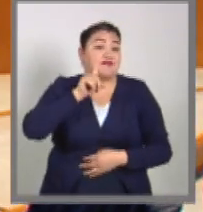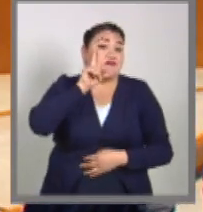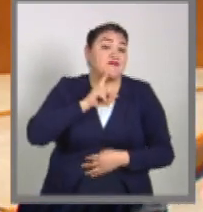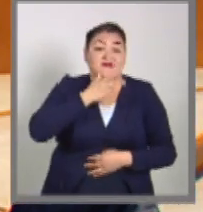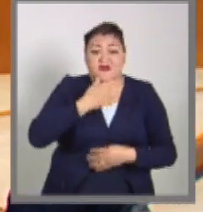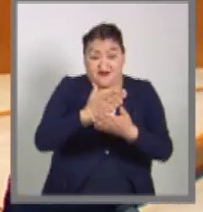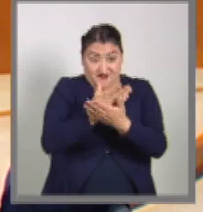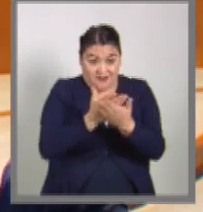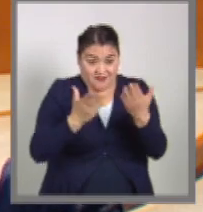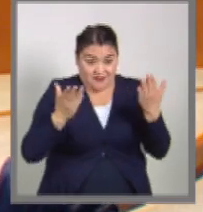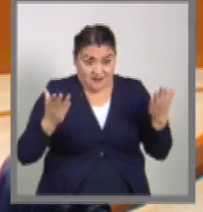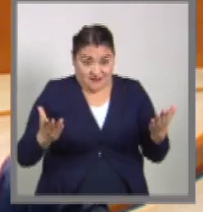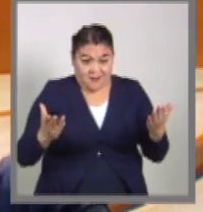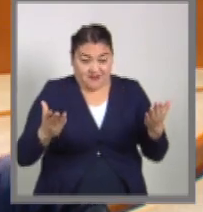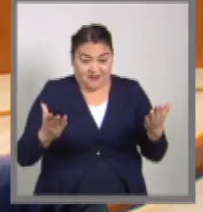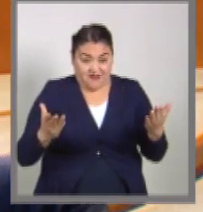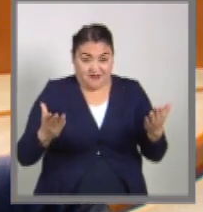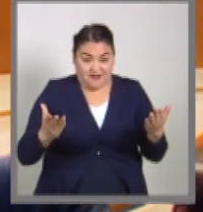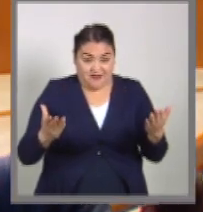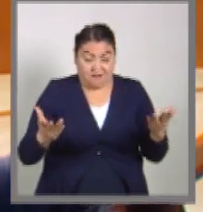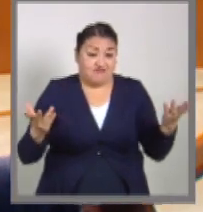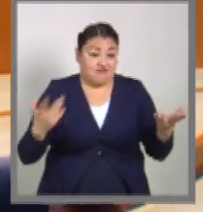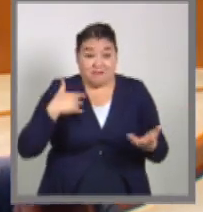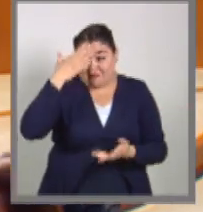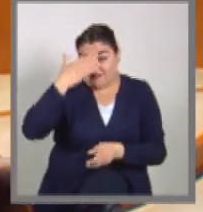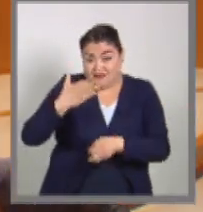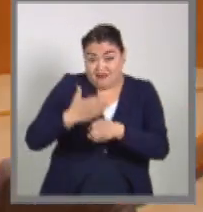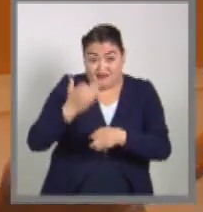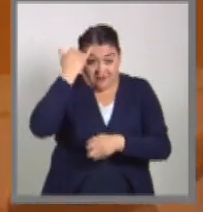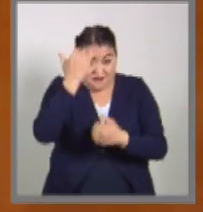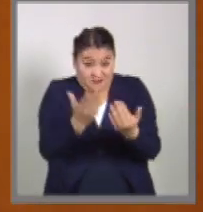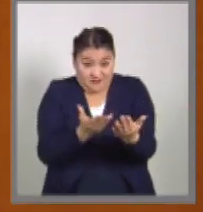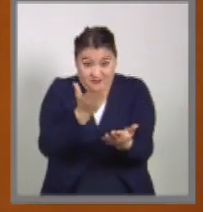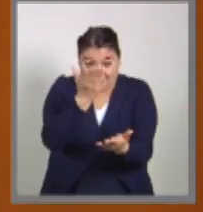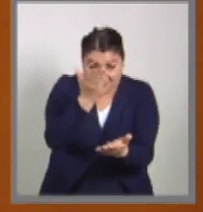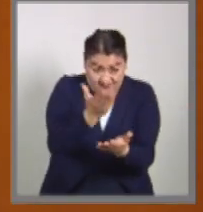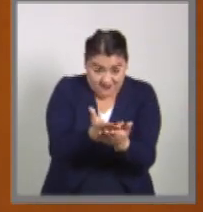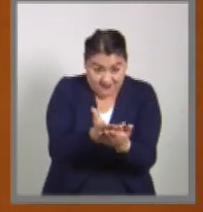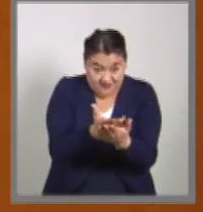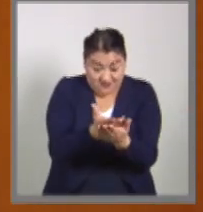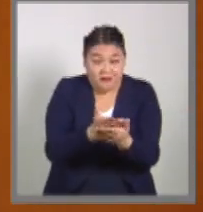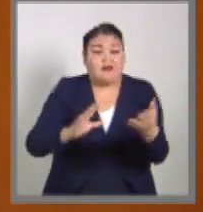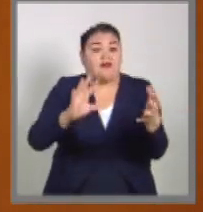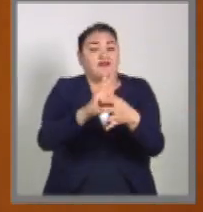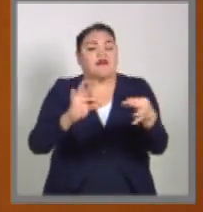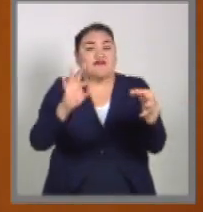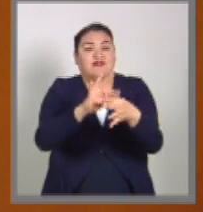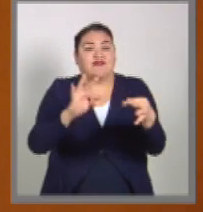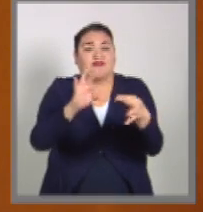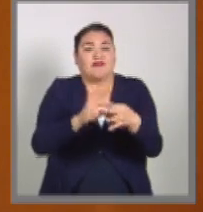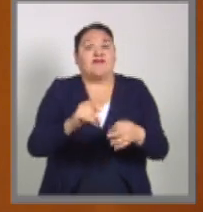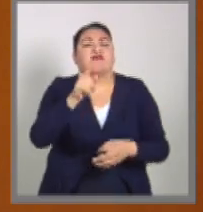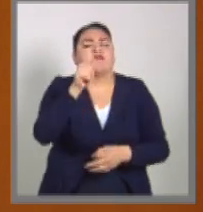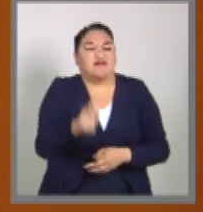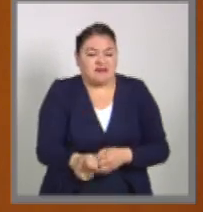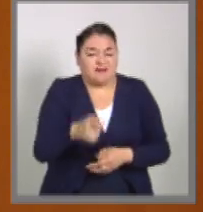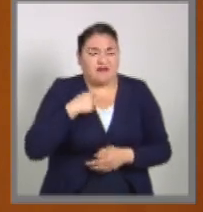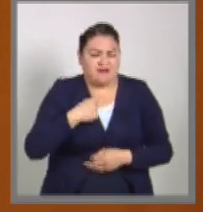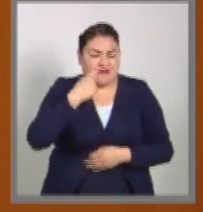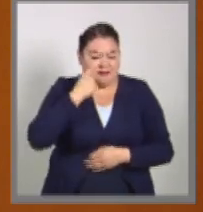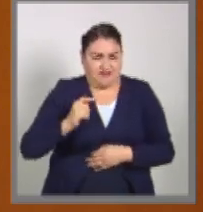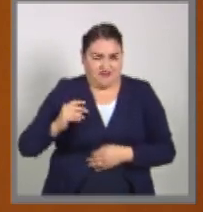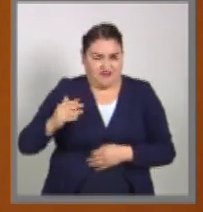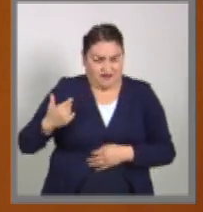senadores. La iniciativa de ley que hoy presentamos es una consecuencia